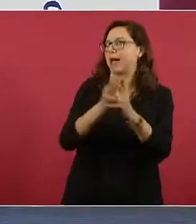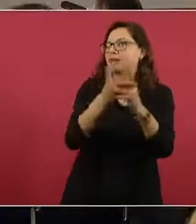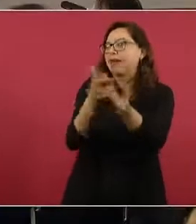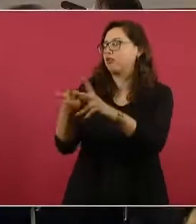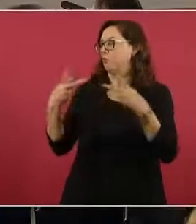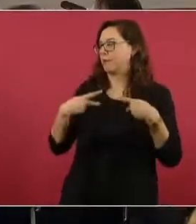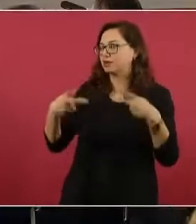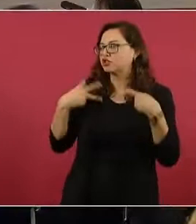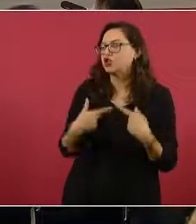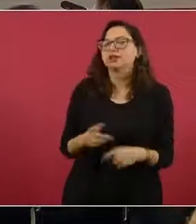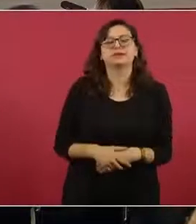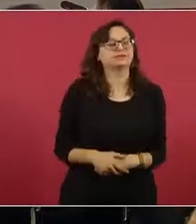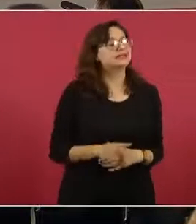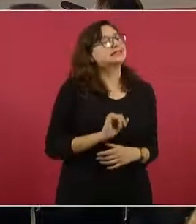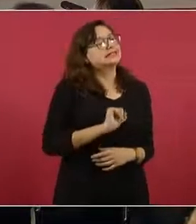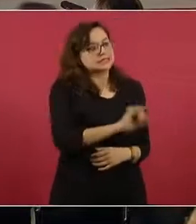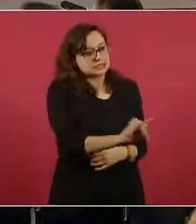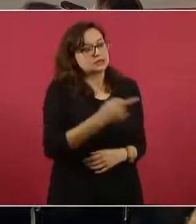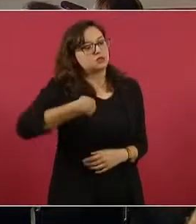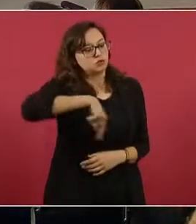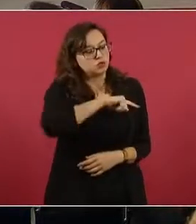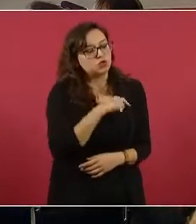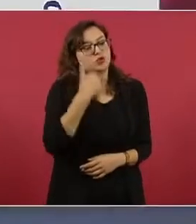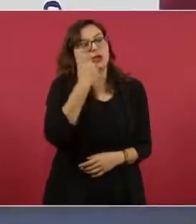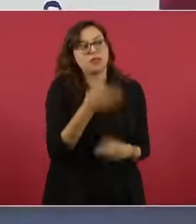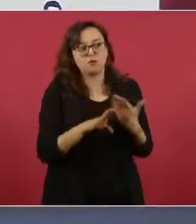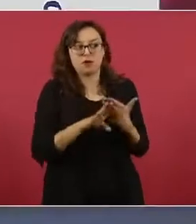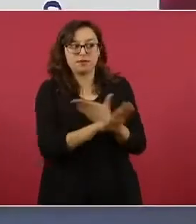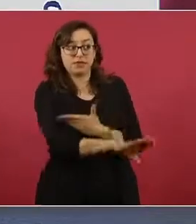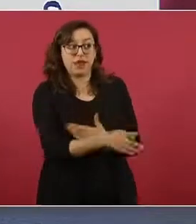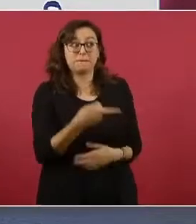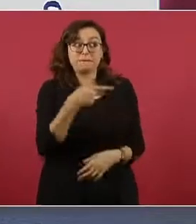pero hay una gran diferencia, no es el Estado.